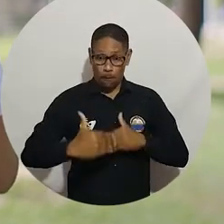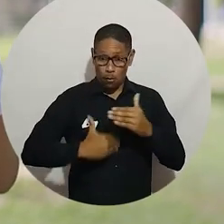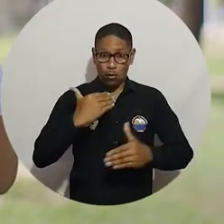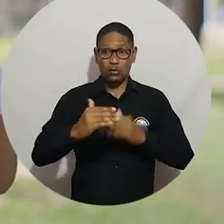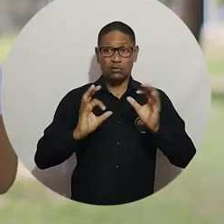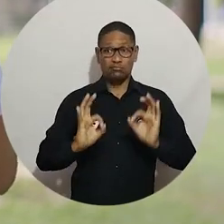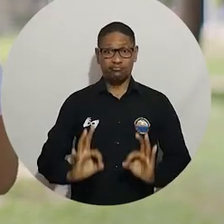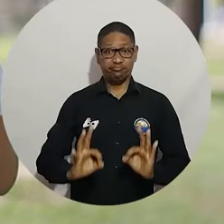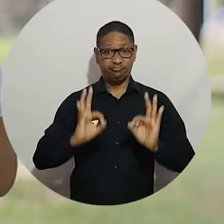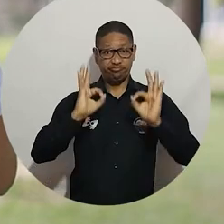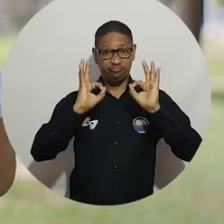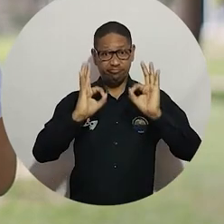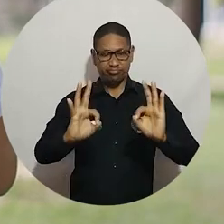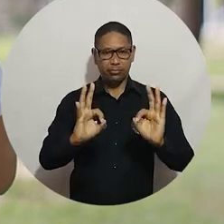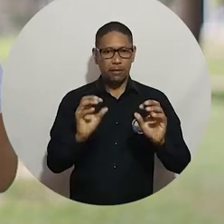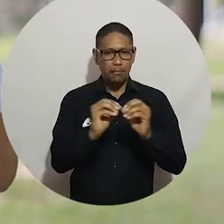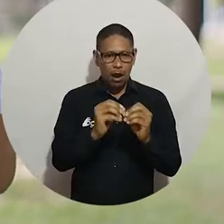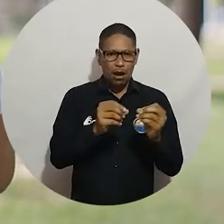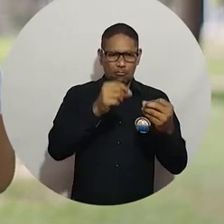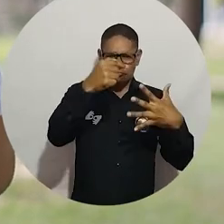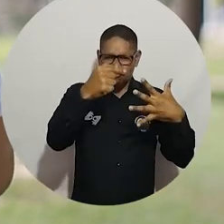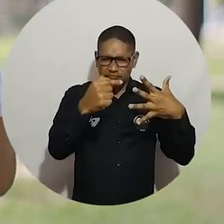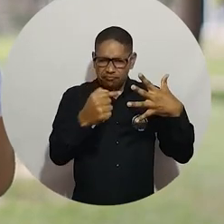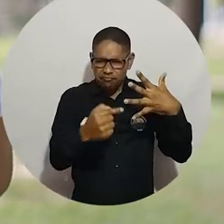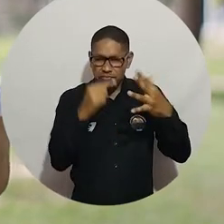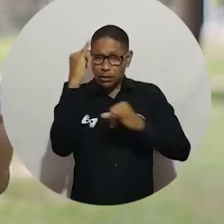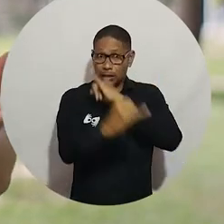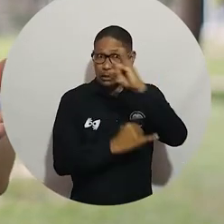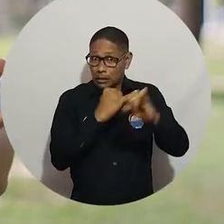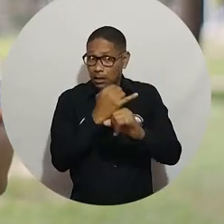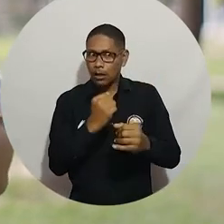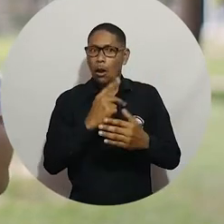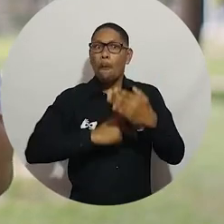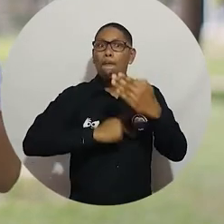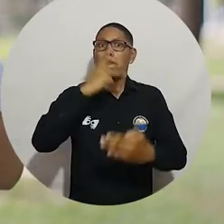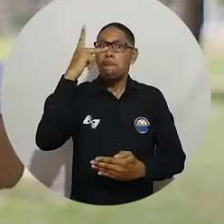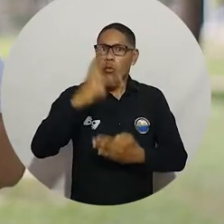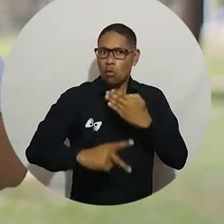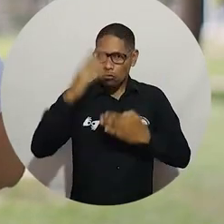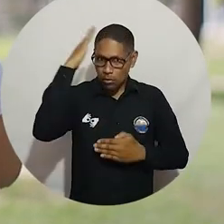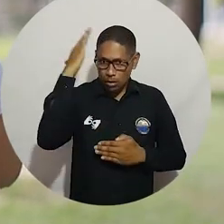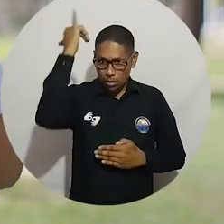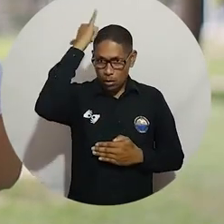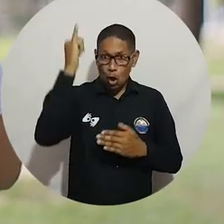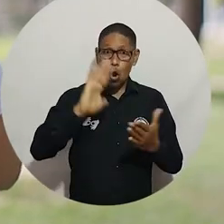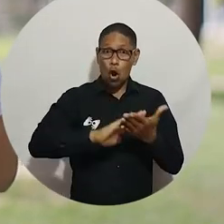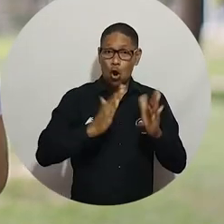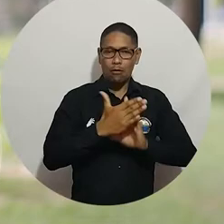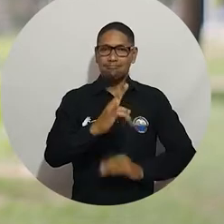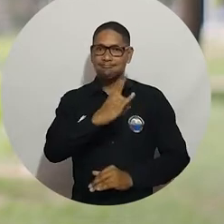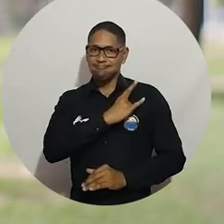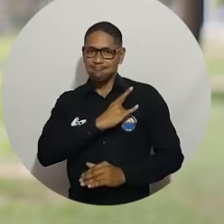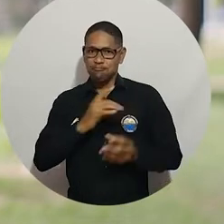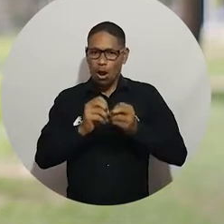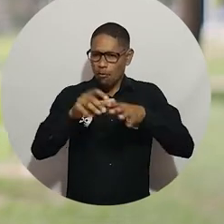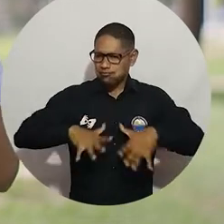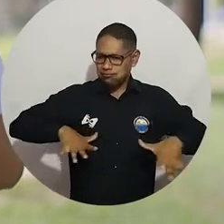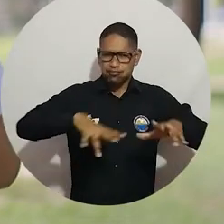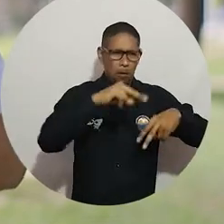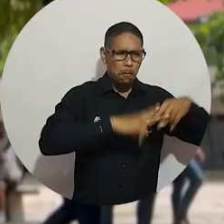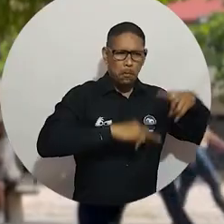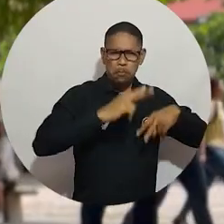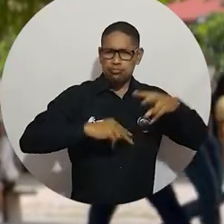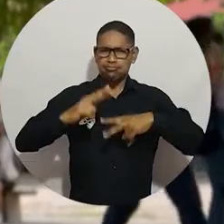procesos académicos de investigación, extensión, inclusión e innovación que se disponen en la Alma Mater y en la unidad